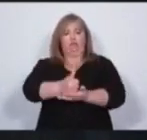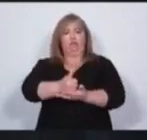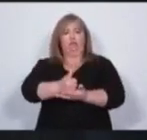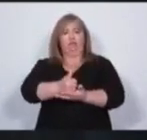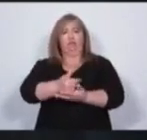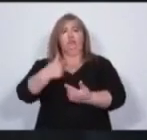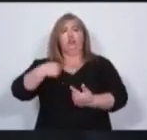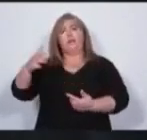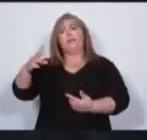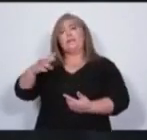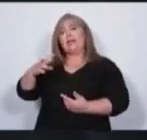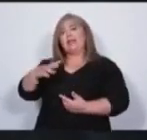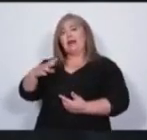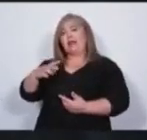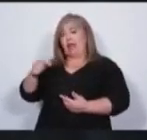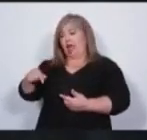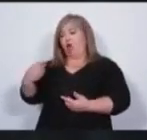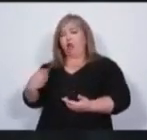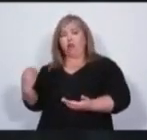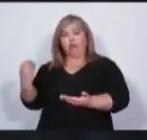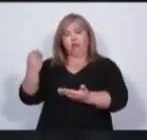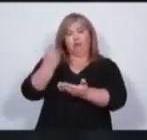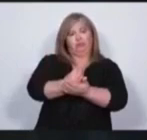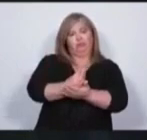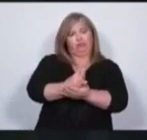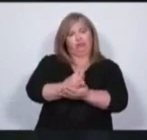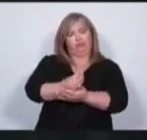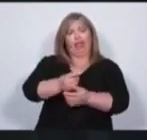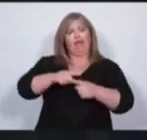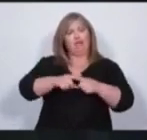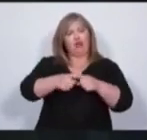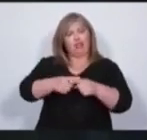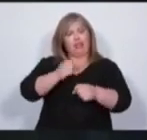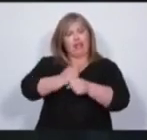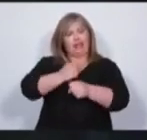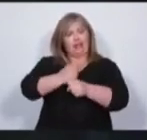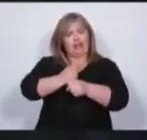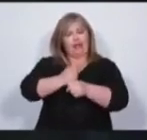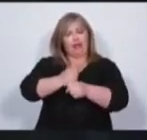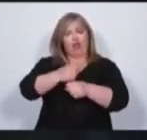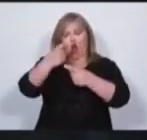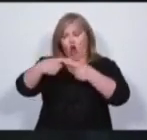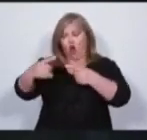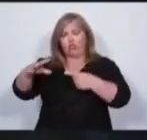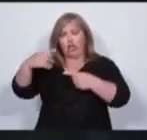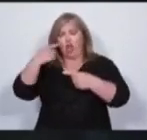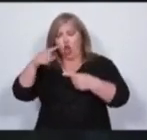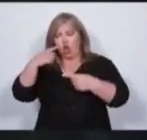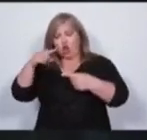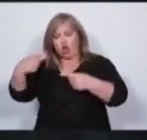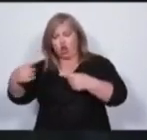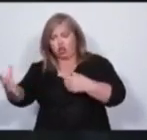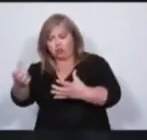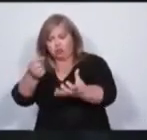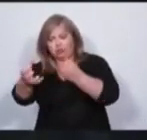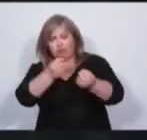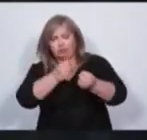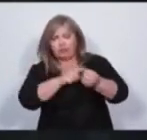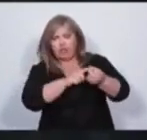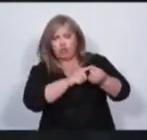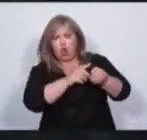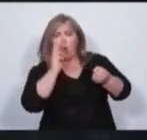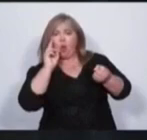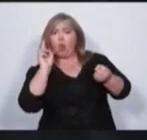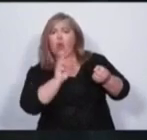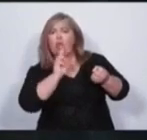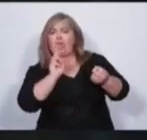privada donde me integro a la política, cuidar esos logros que son importantes para Mendoza, para la marca Mendoza. Porque todos